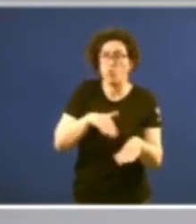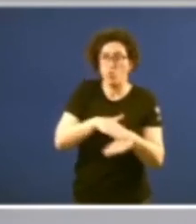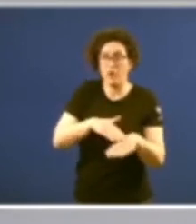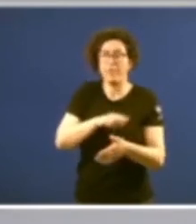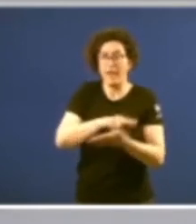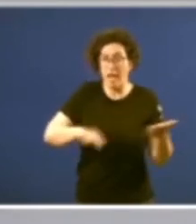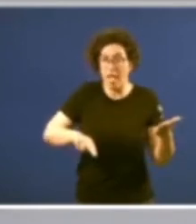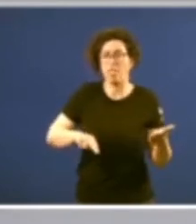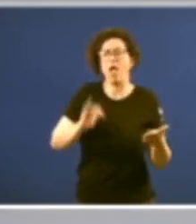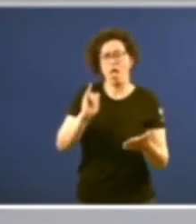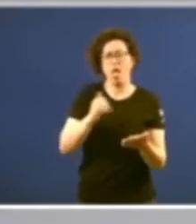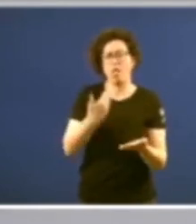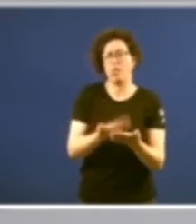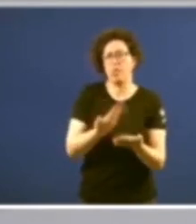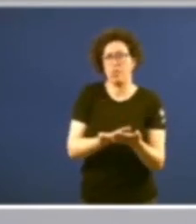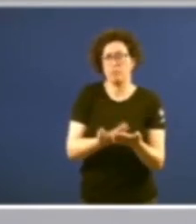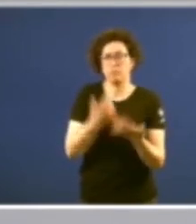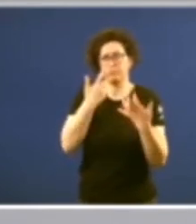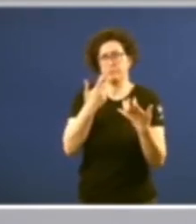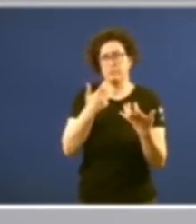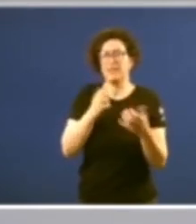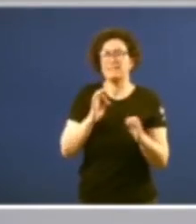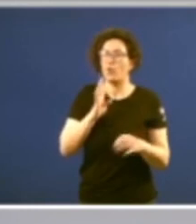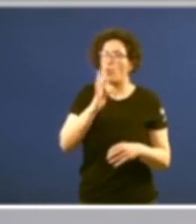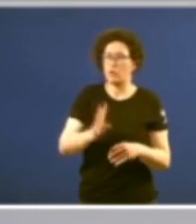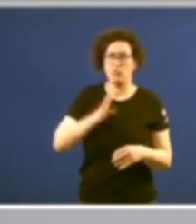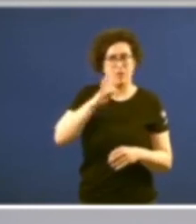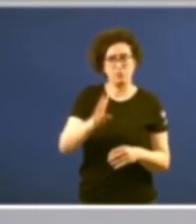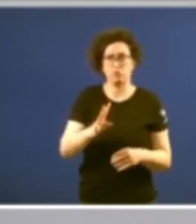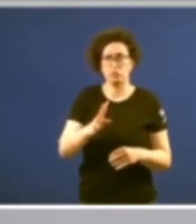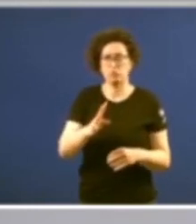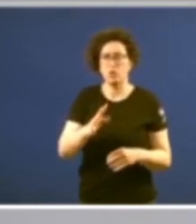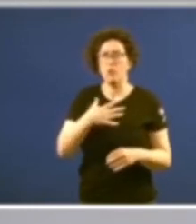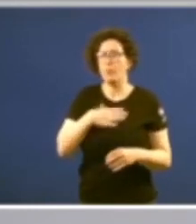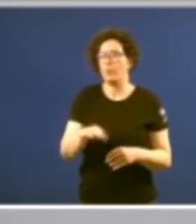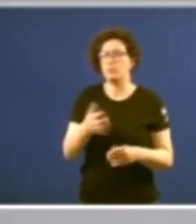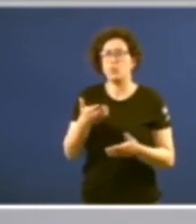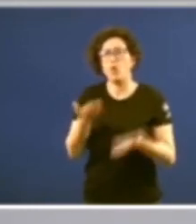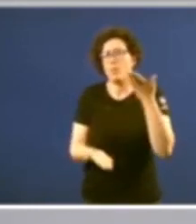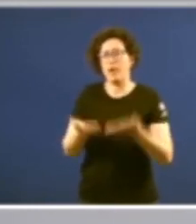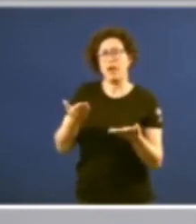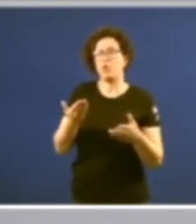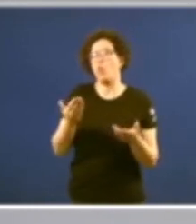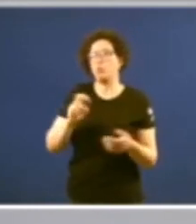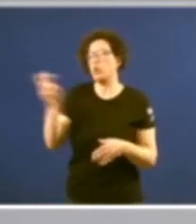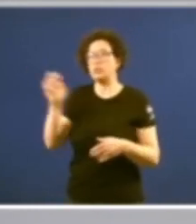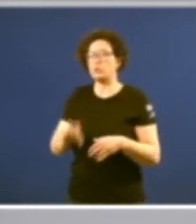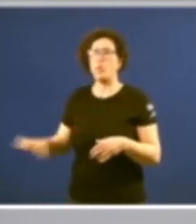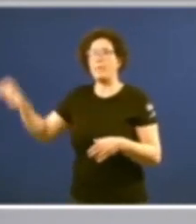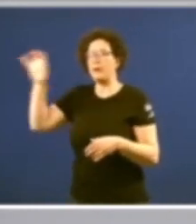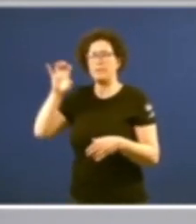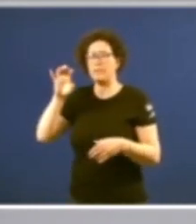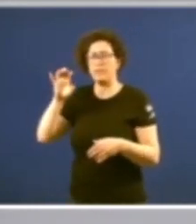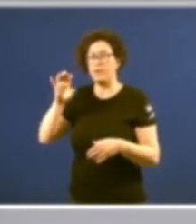absolutamente refrendado cada catro anos e nos podemos comparar con ventaxa con aquelas comunidades autónomas que ninguén